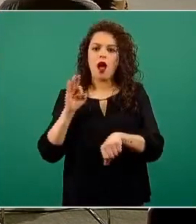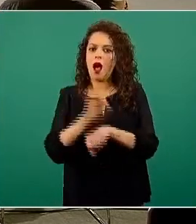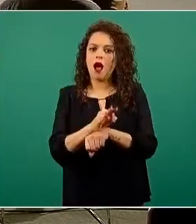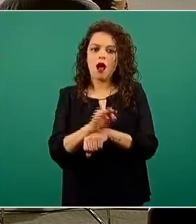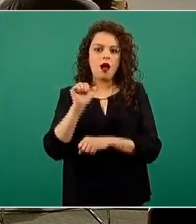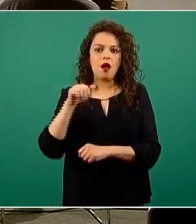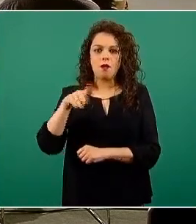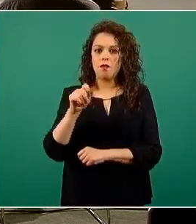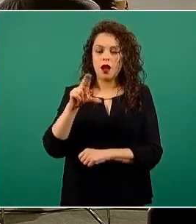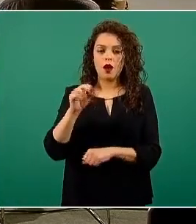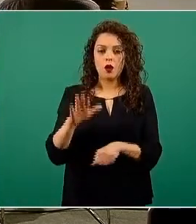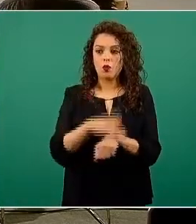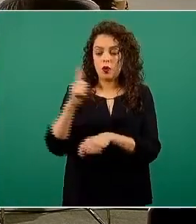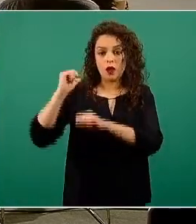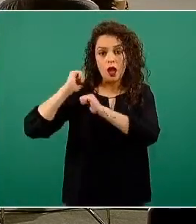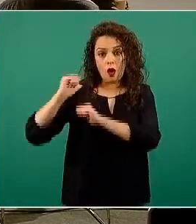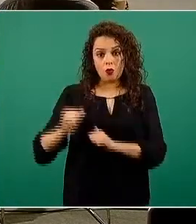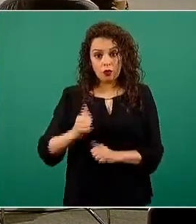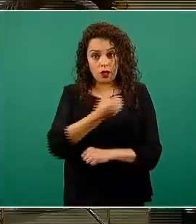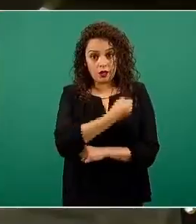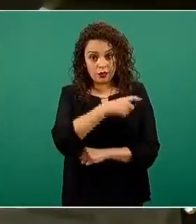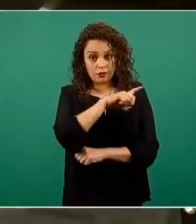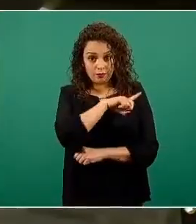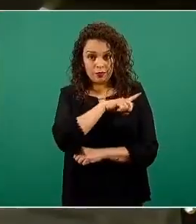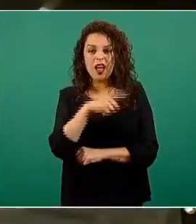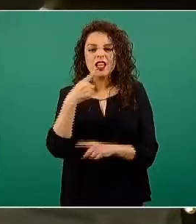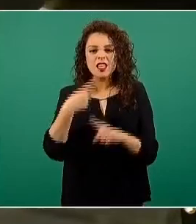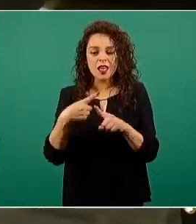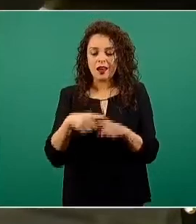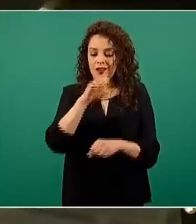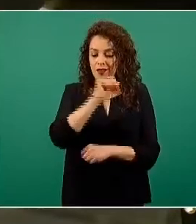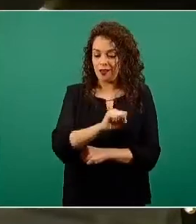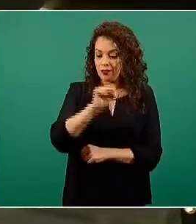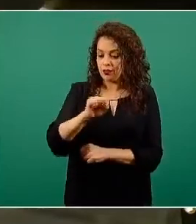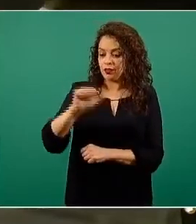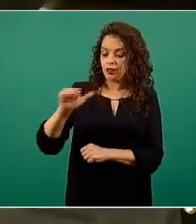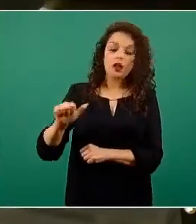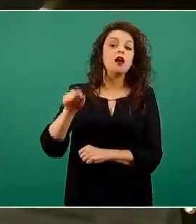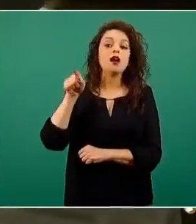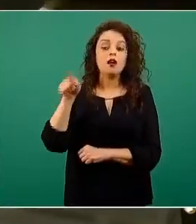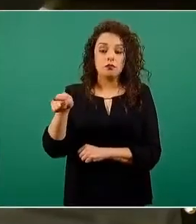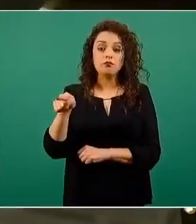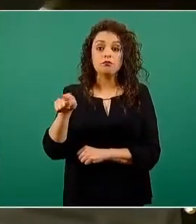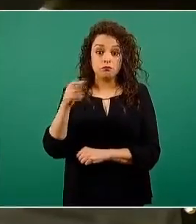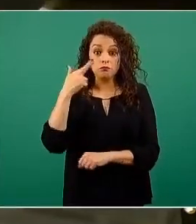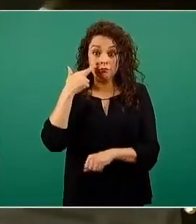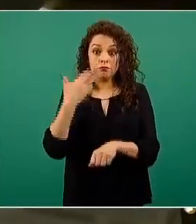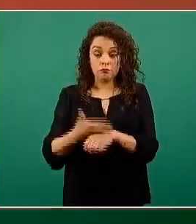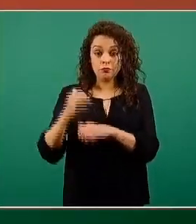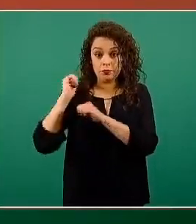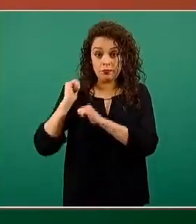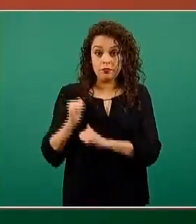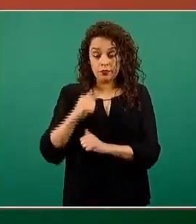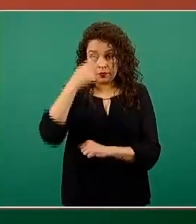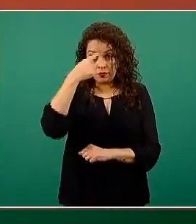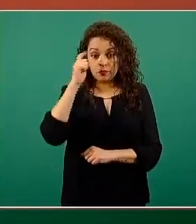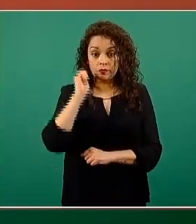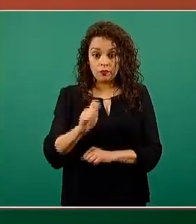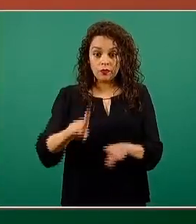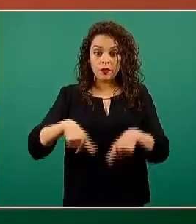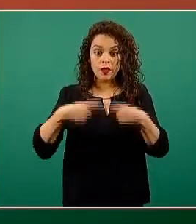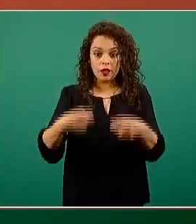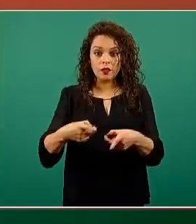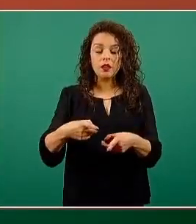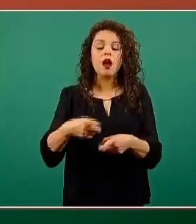la autoridad sanitaria, en este caso la Secretaría de Salud, es competente para establecer los criterios técnicos de un programa de